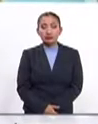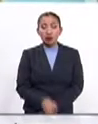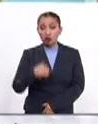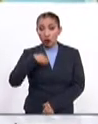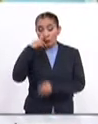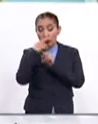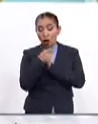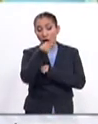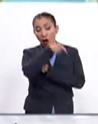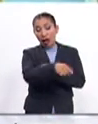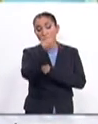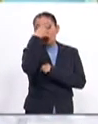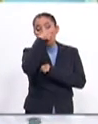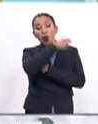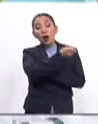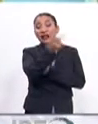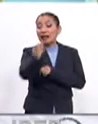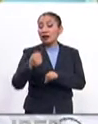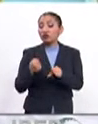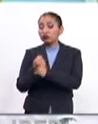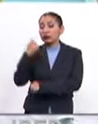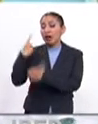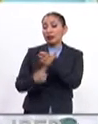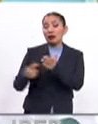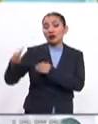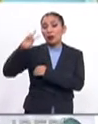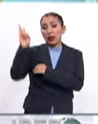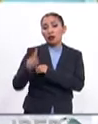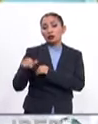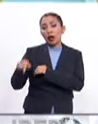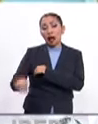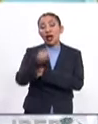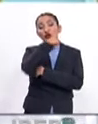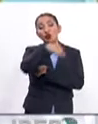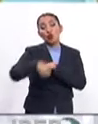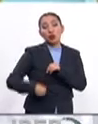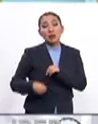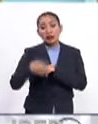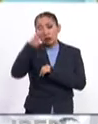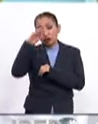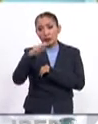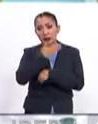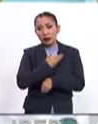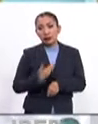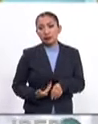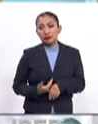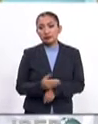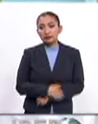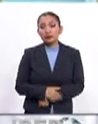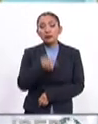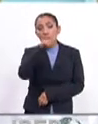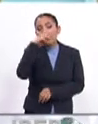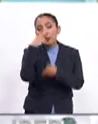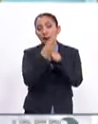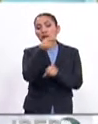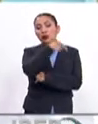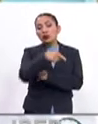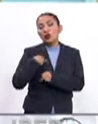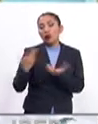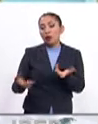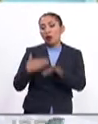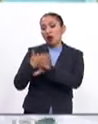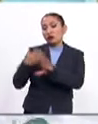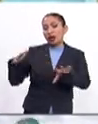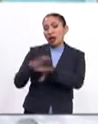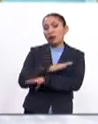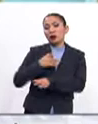responsable a Donald Trump de cualquier violencia que pueda suceder en Venezuela. Será usted, señor presidente Donald Trump, responsable de esta política